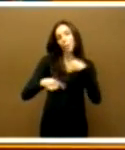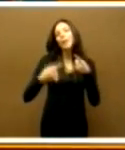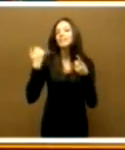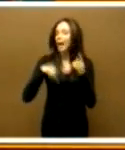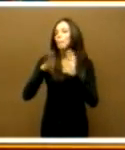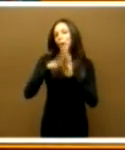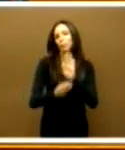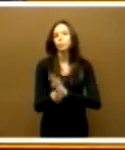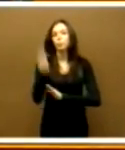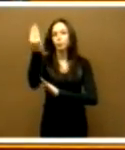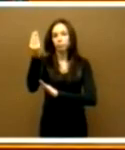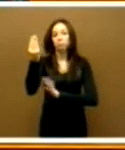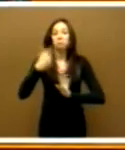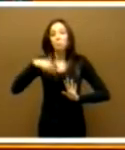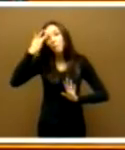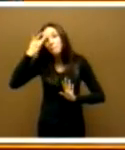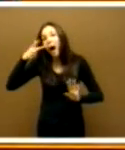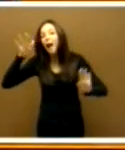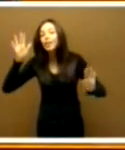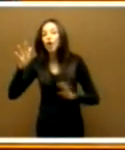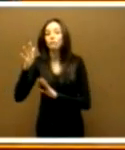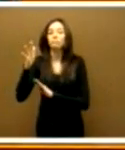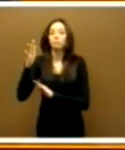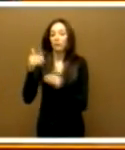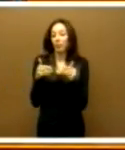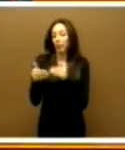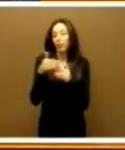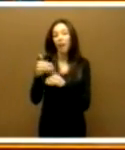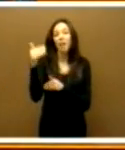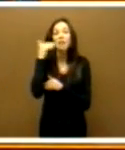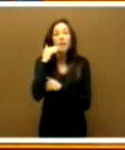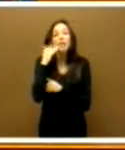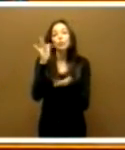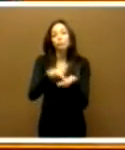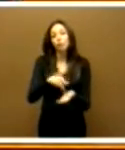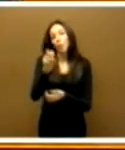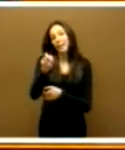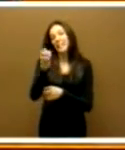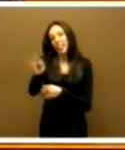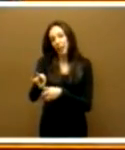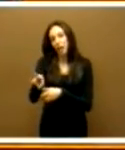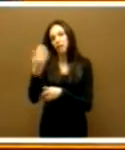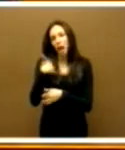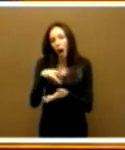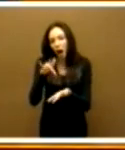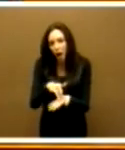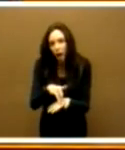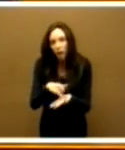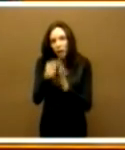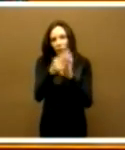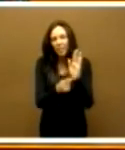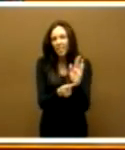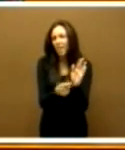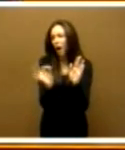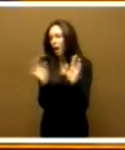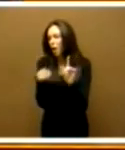y me imagino que llegará el 2013 y todavía no habrá ni una sola medida, ni